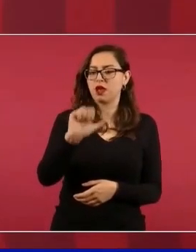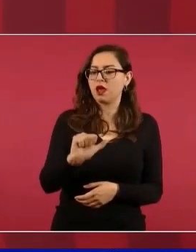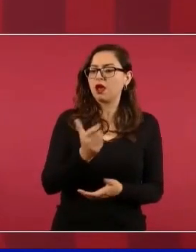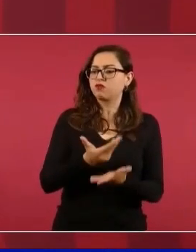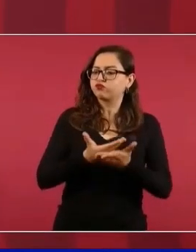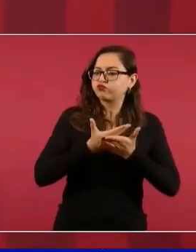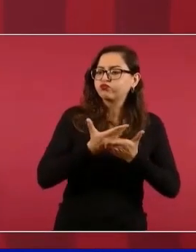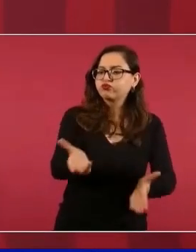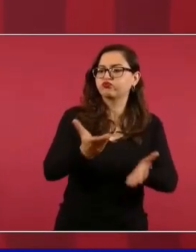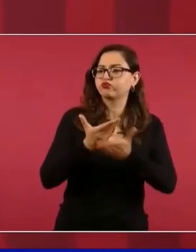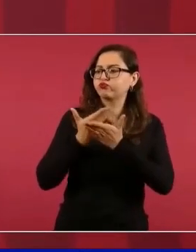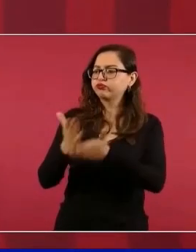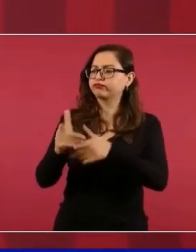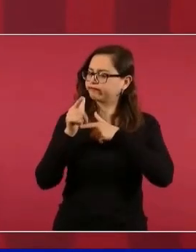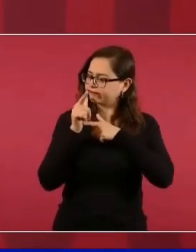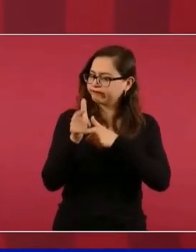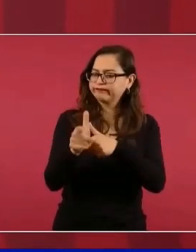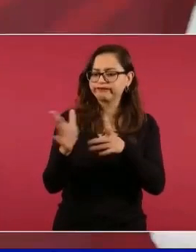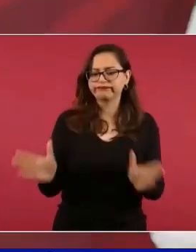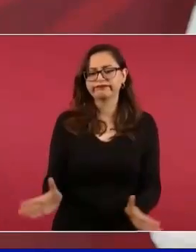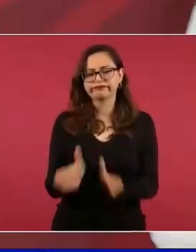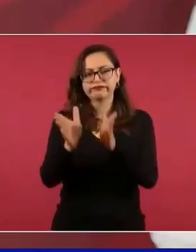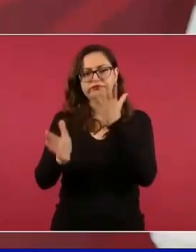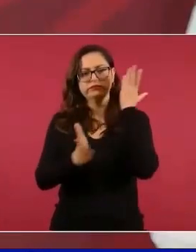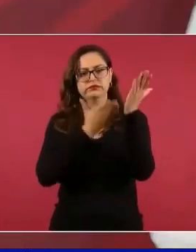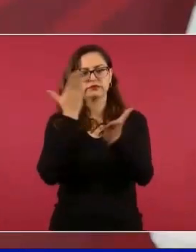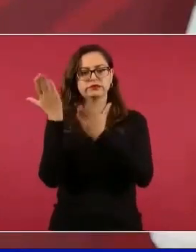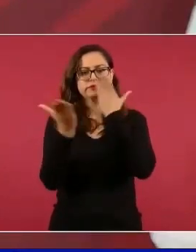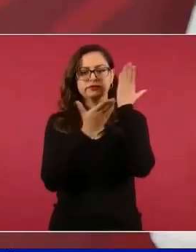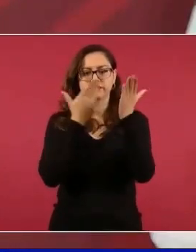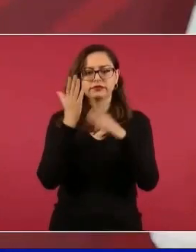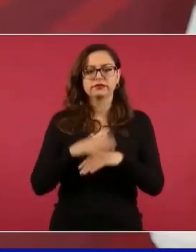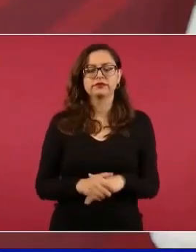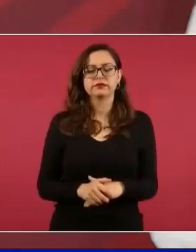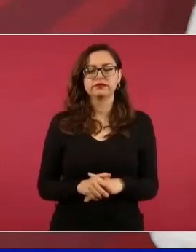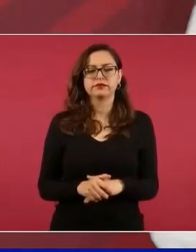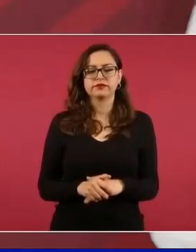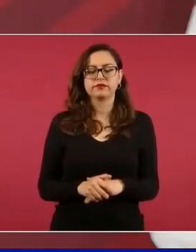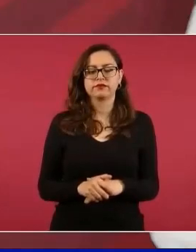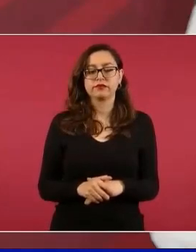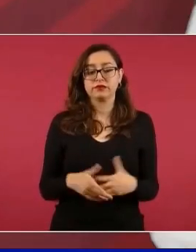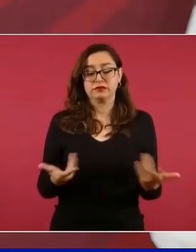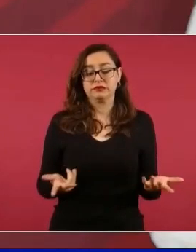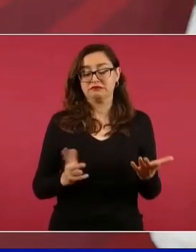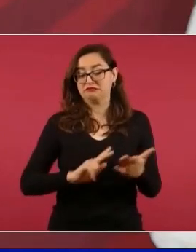que continúe el programa de salud